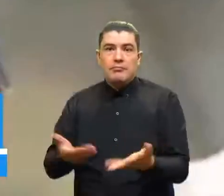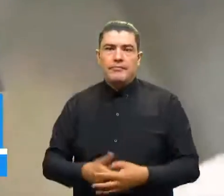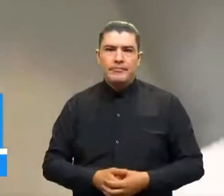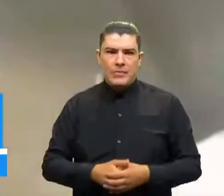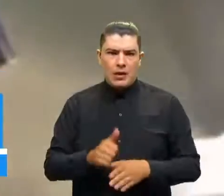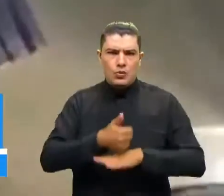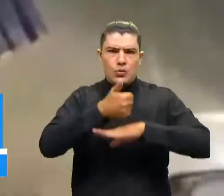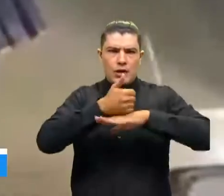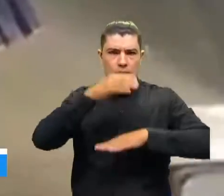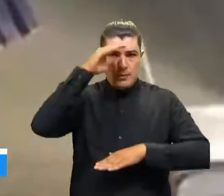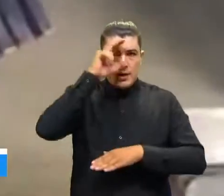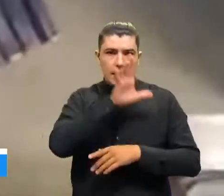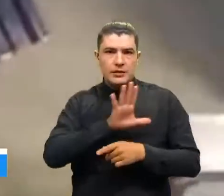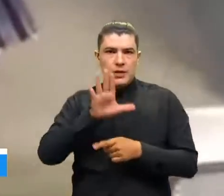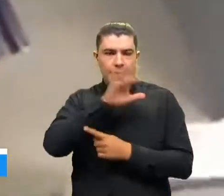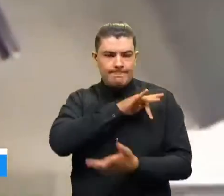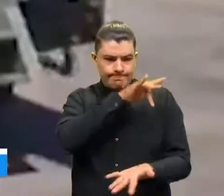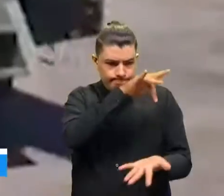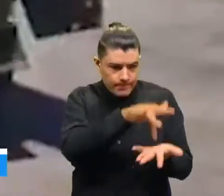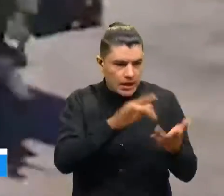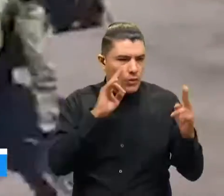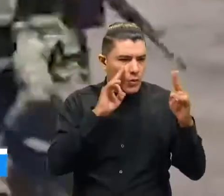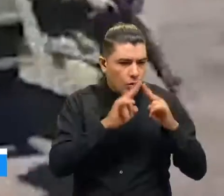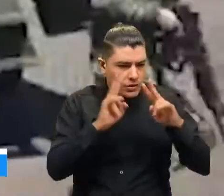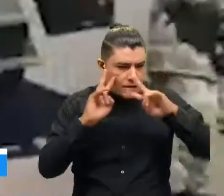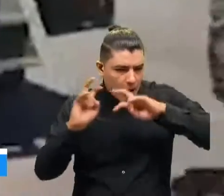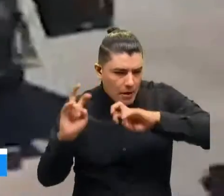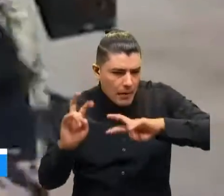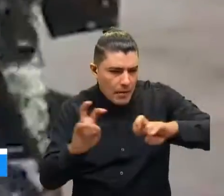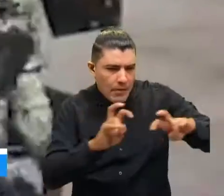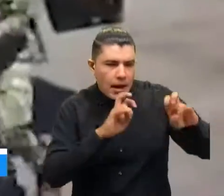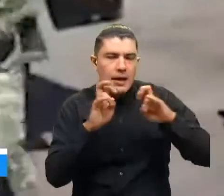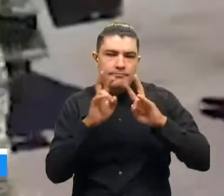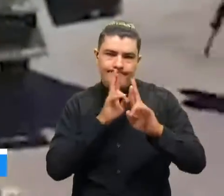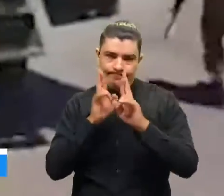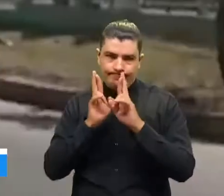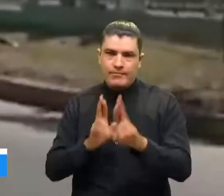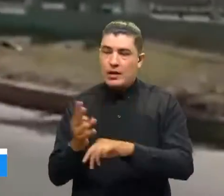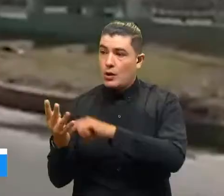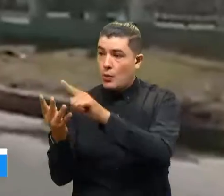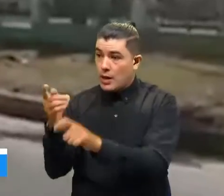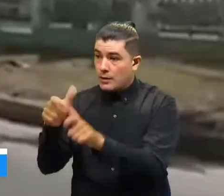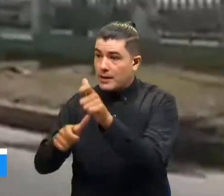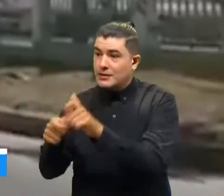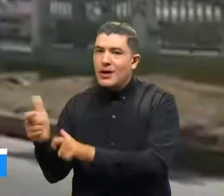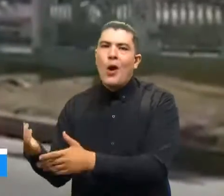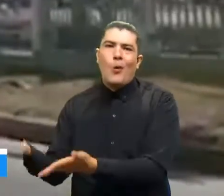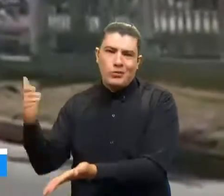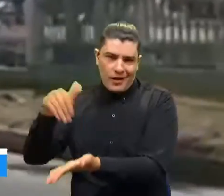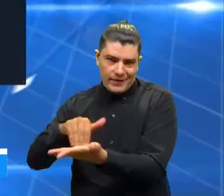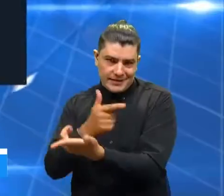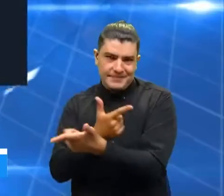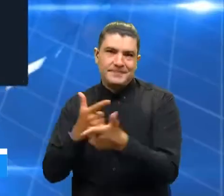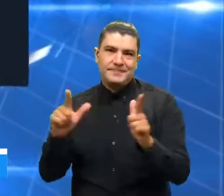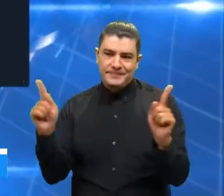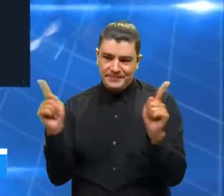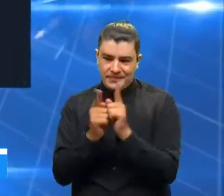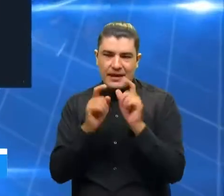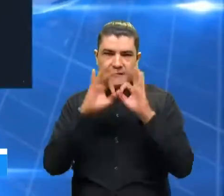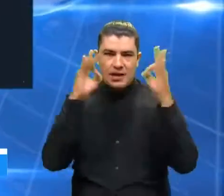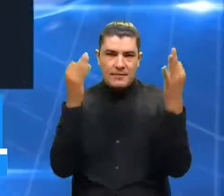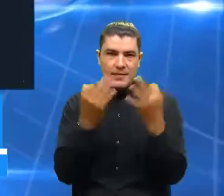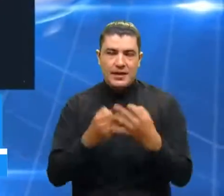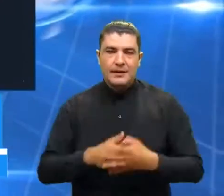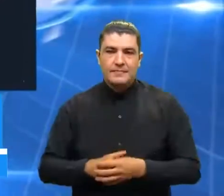al lugar para iniciar con la búsqueda, obteniendo como resultado el regreso de las cuatro personas que habían sido raptadas. La regional